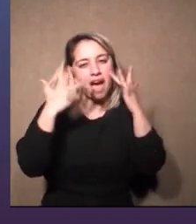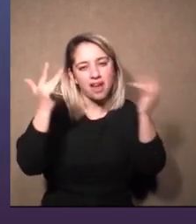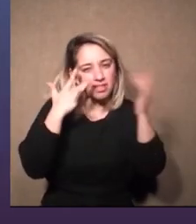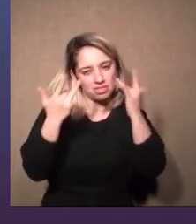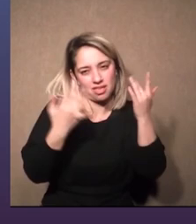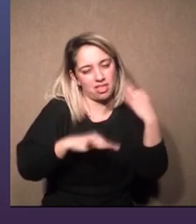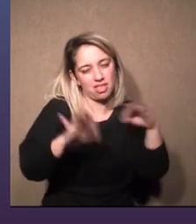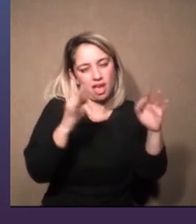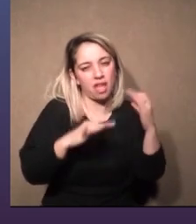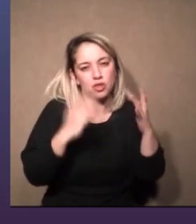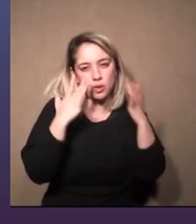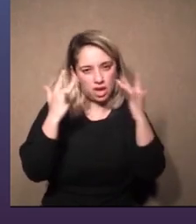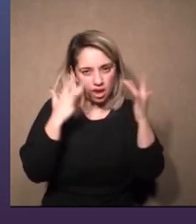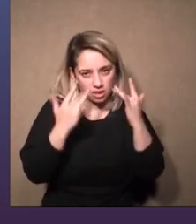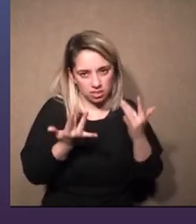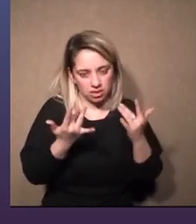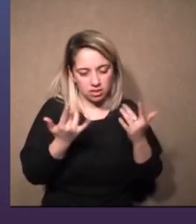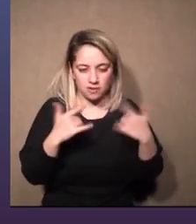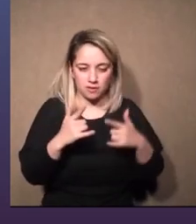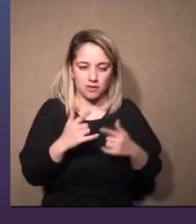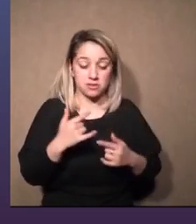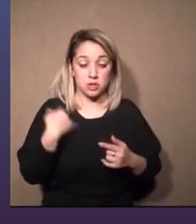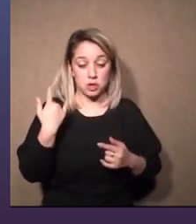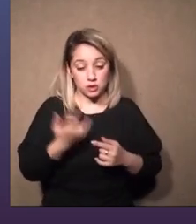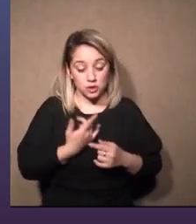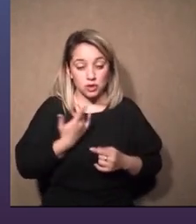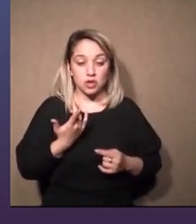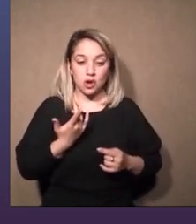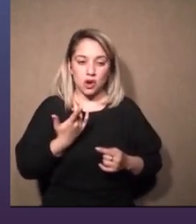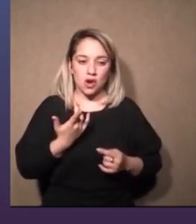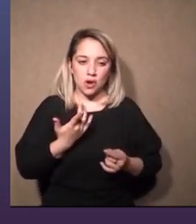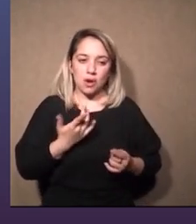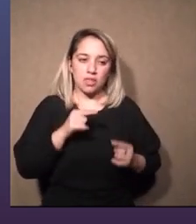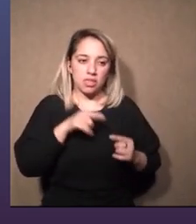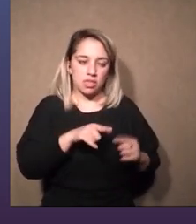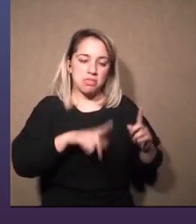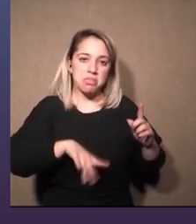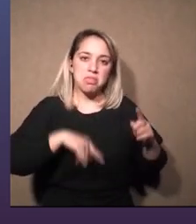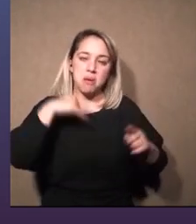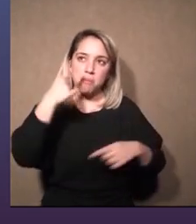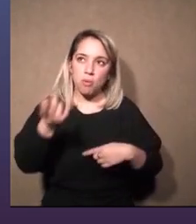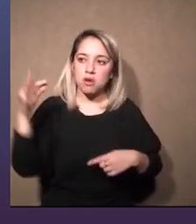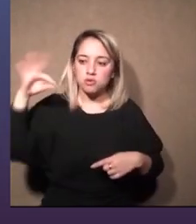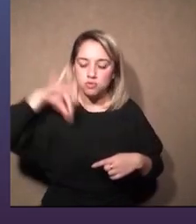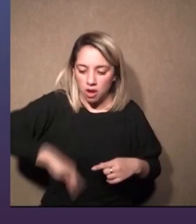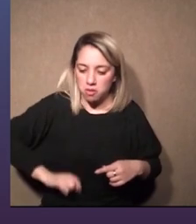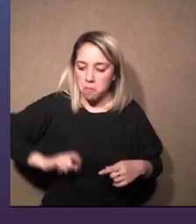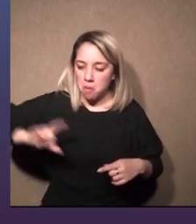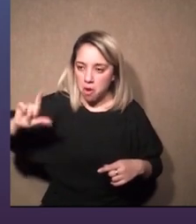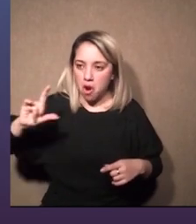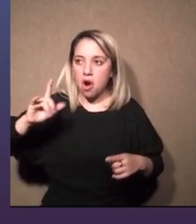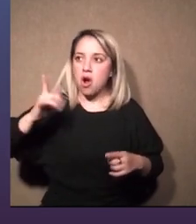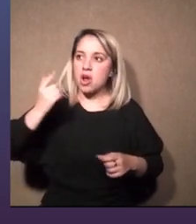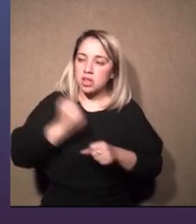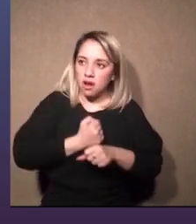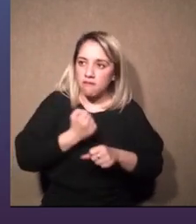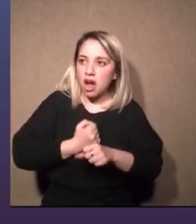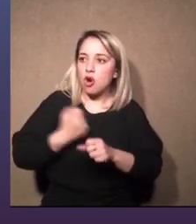esa etapa y puede valorar cada minuto del trabajo que eligió